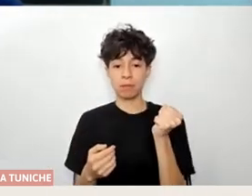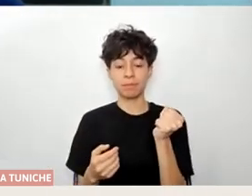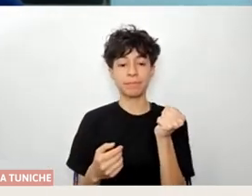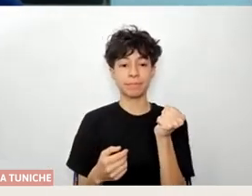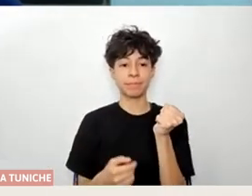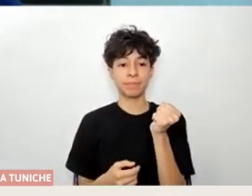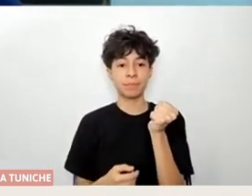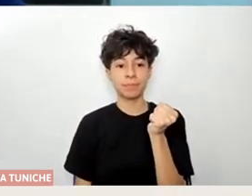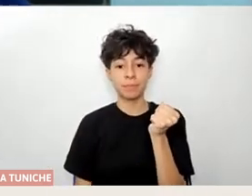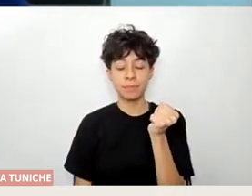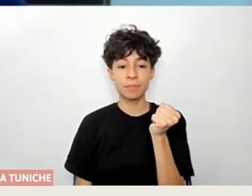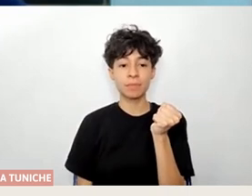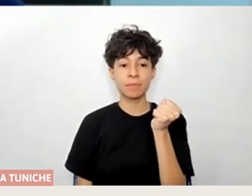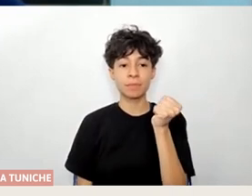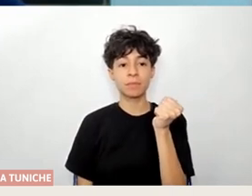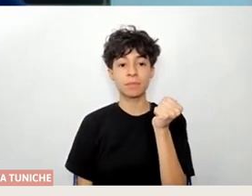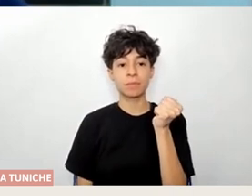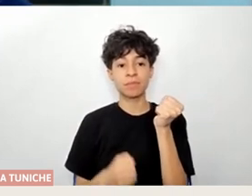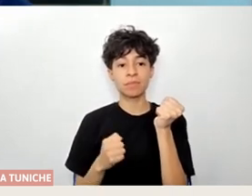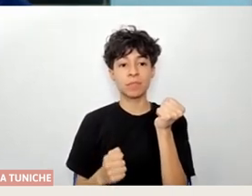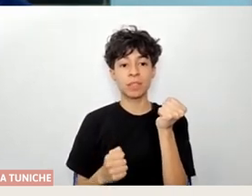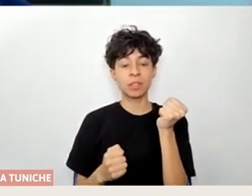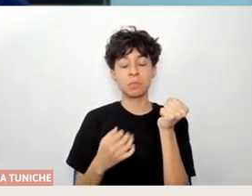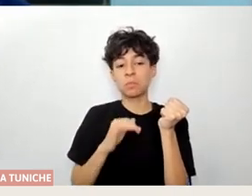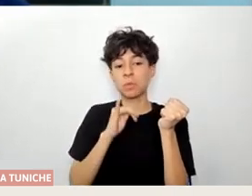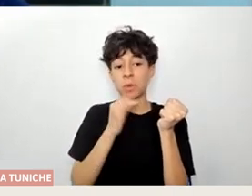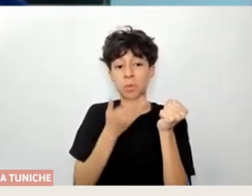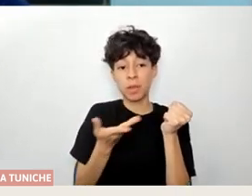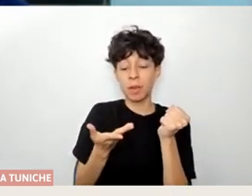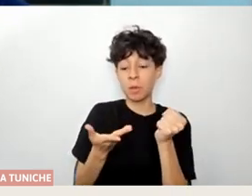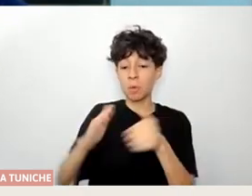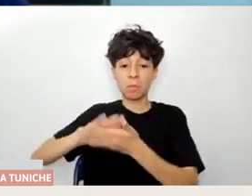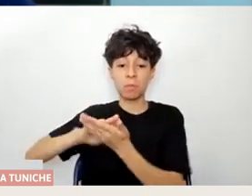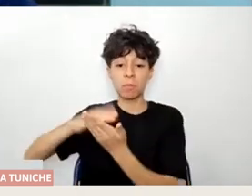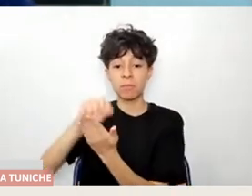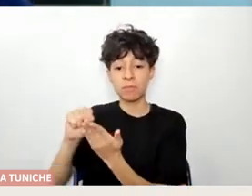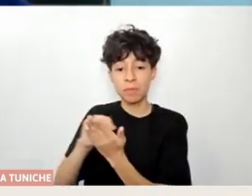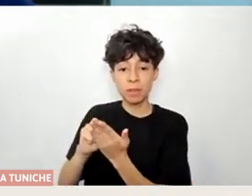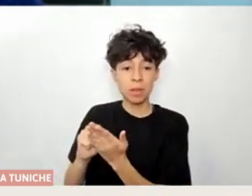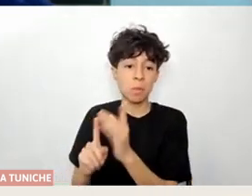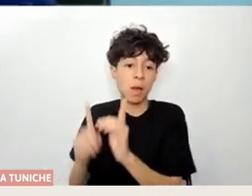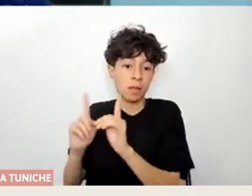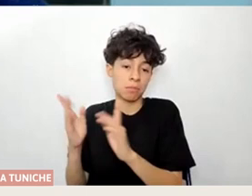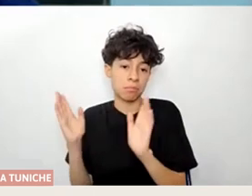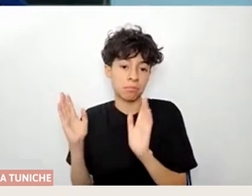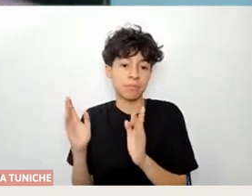tienen que tener un papelito no sé si tienen ustedes libretas las bitácora y